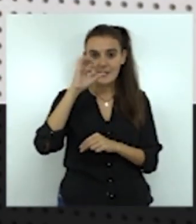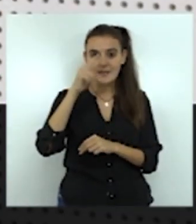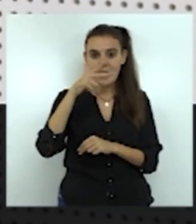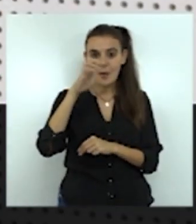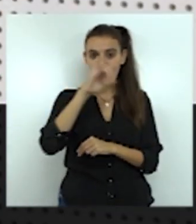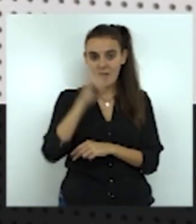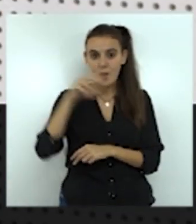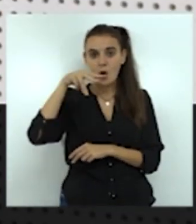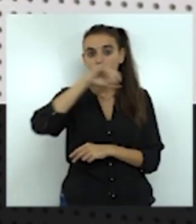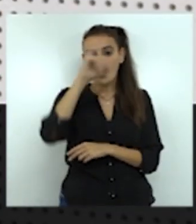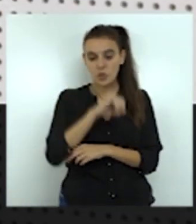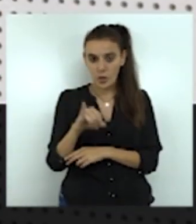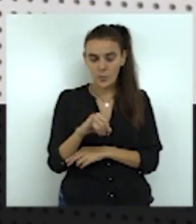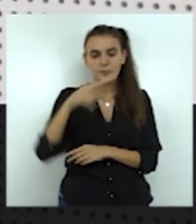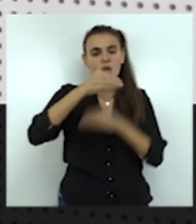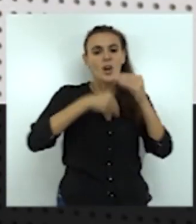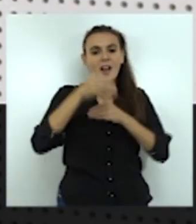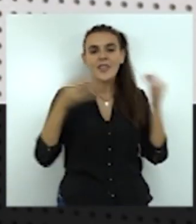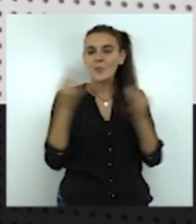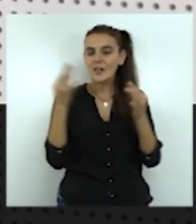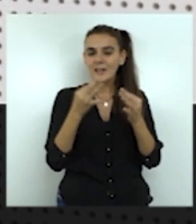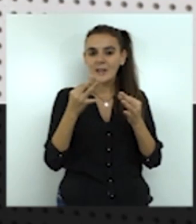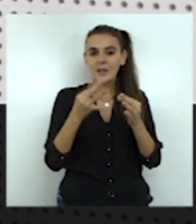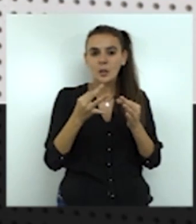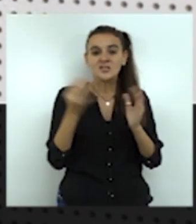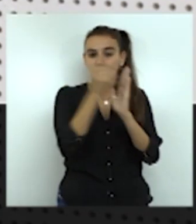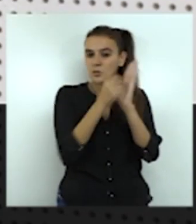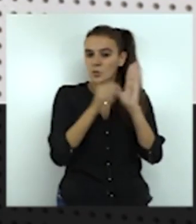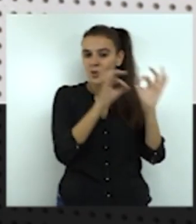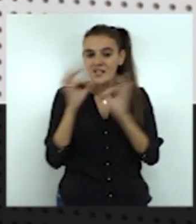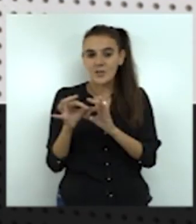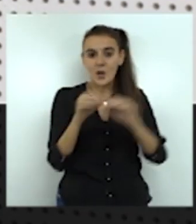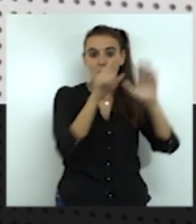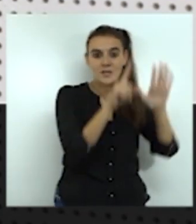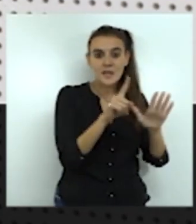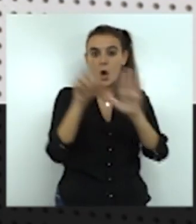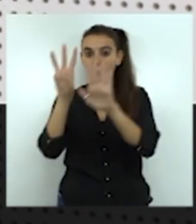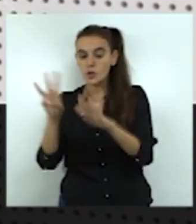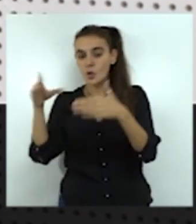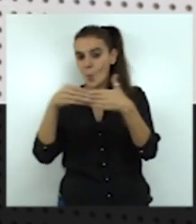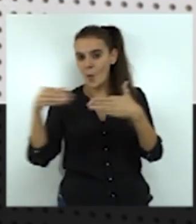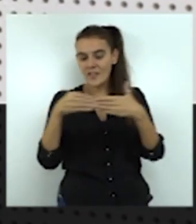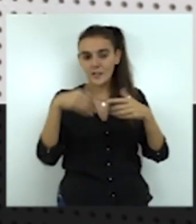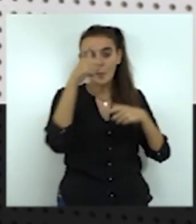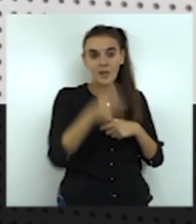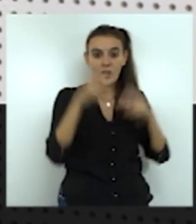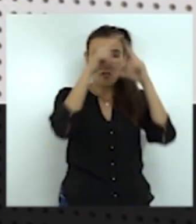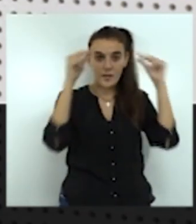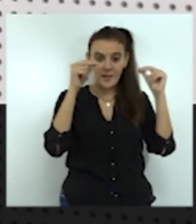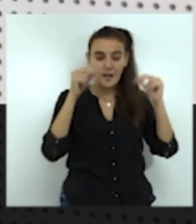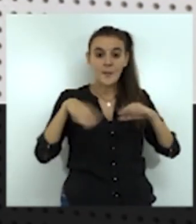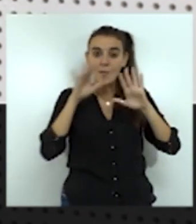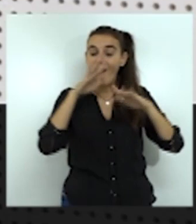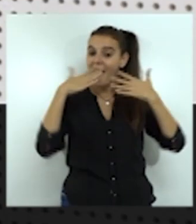un margen seguro entre 6 y 8 pacientes por cada enfermera, mientras que actualmente